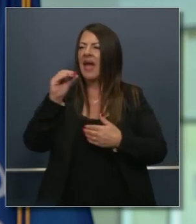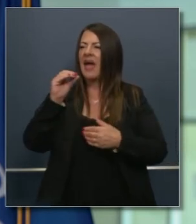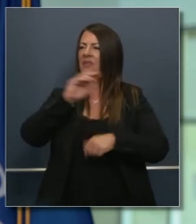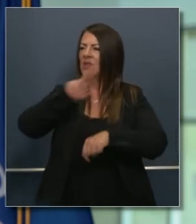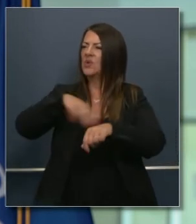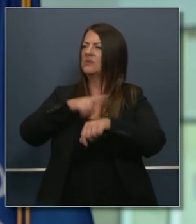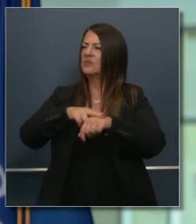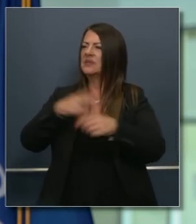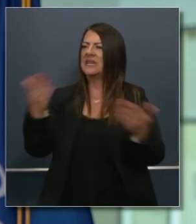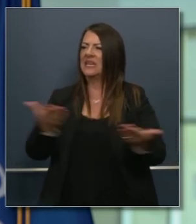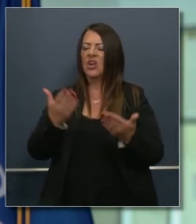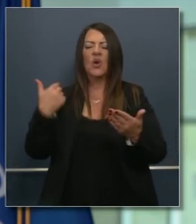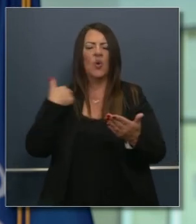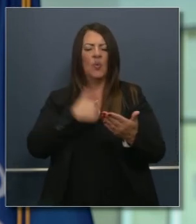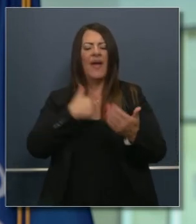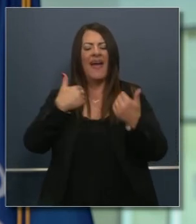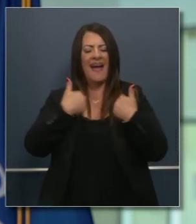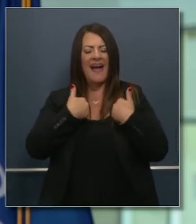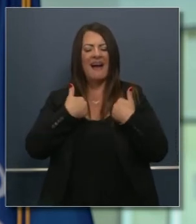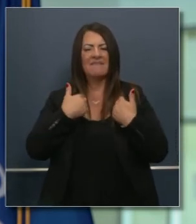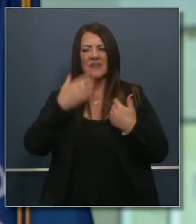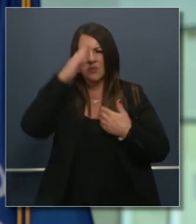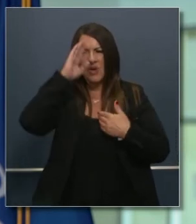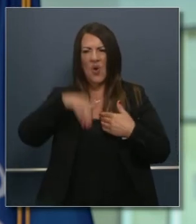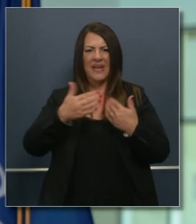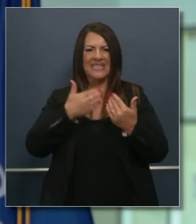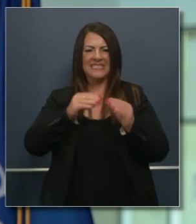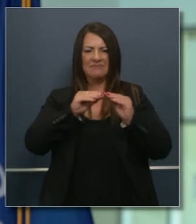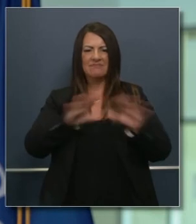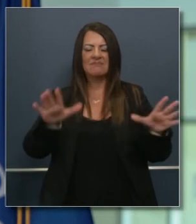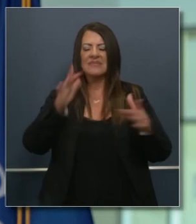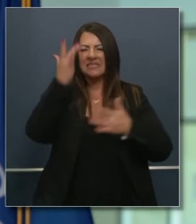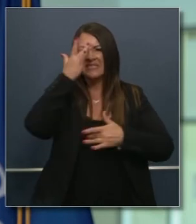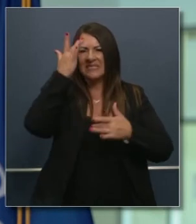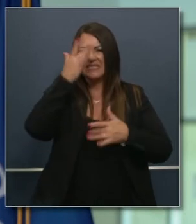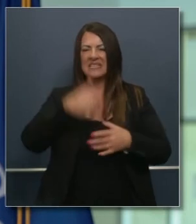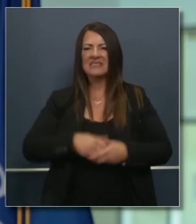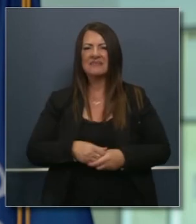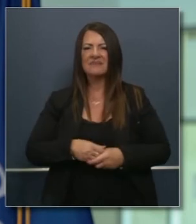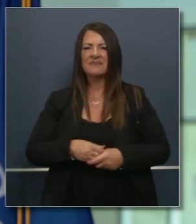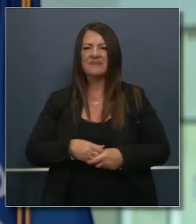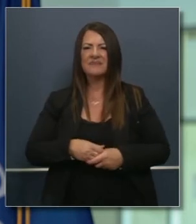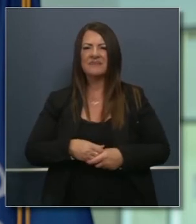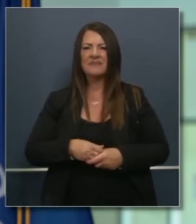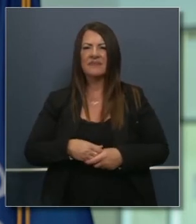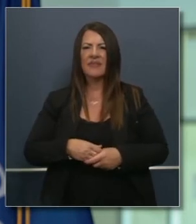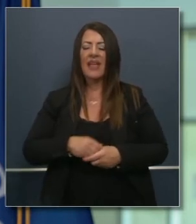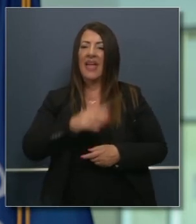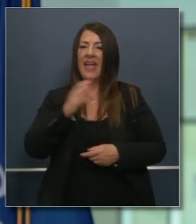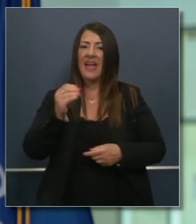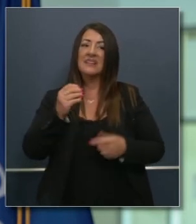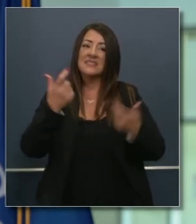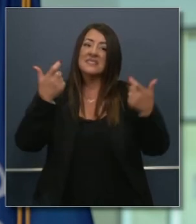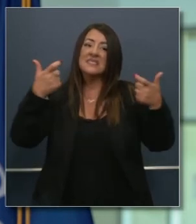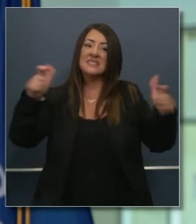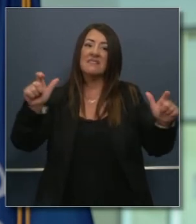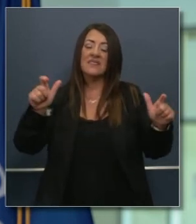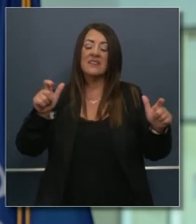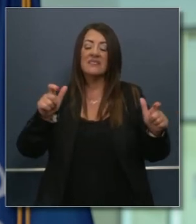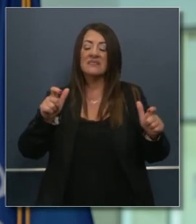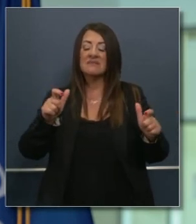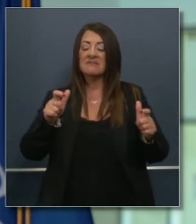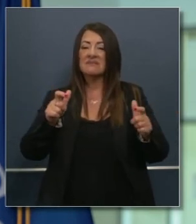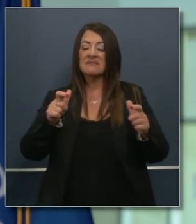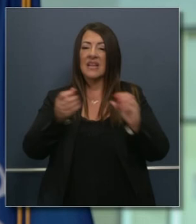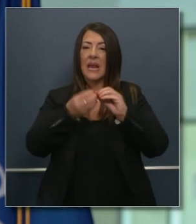debe saber entender un poco mejor qué tan prevaleciente es esta enfermedad y les aseguro que es exponencial tal vez no exponencial pero